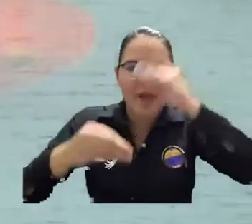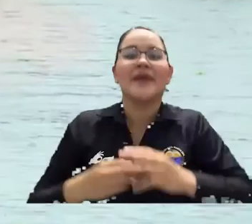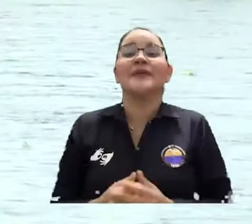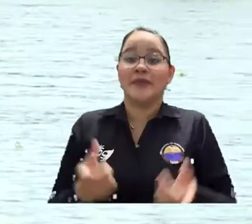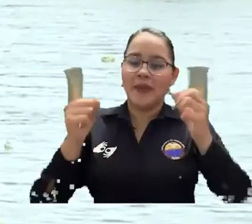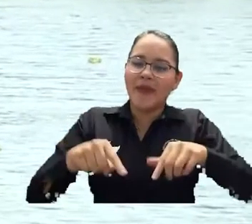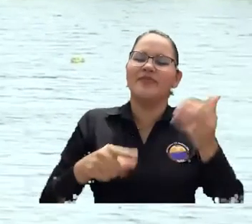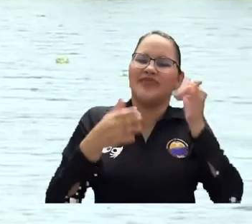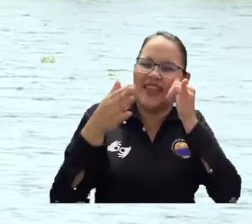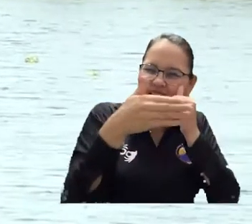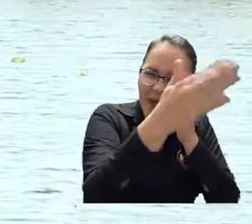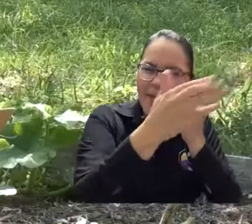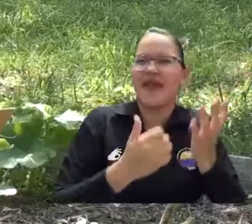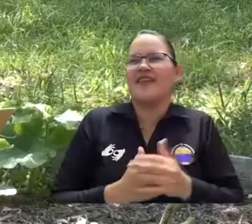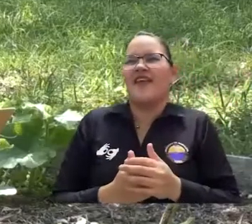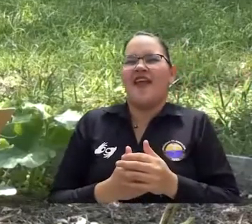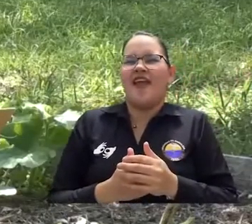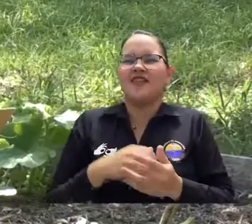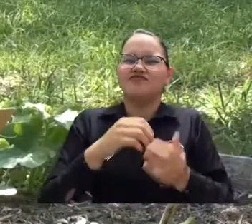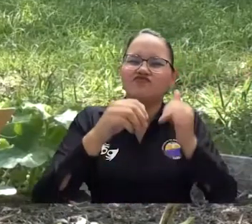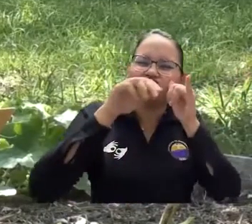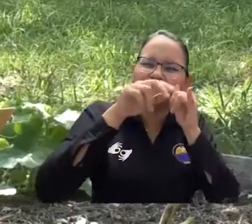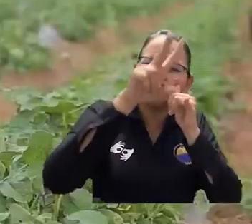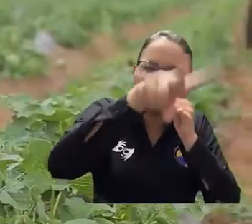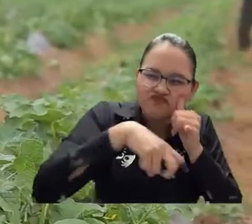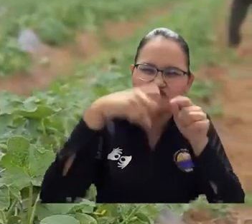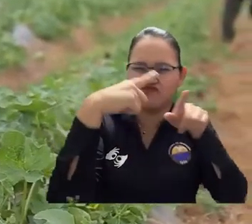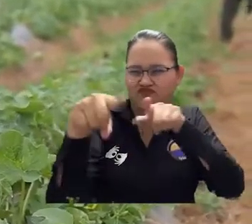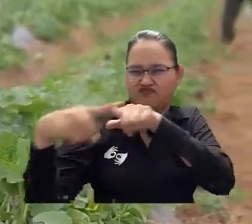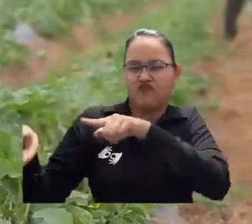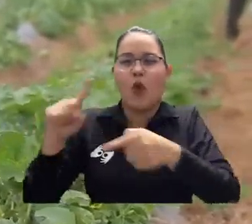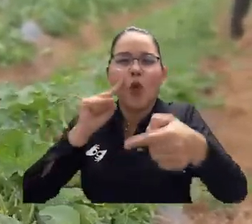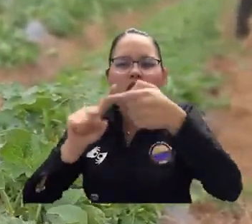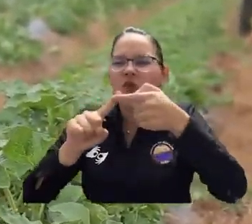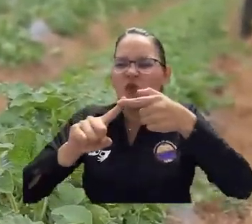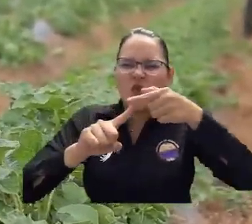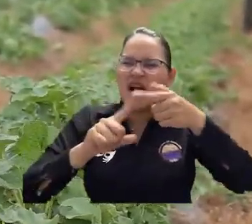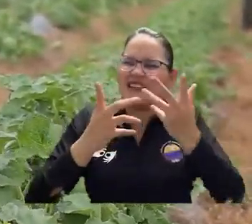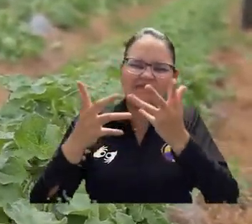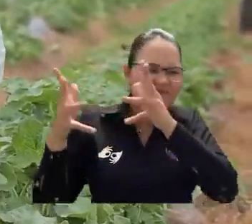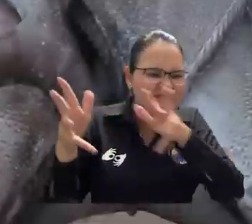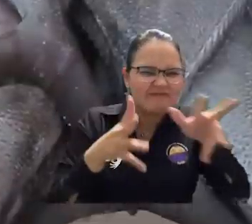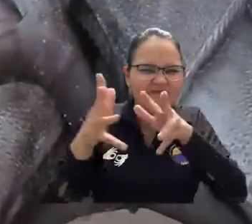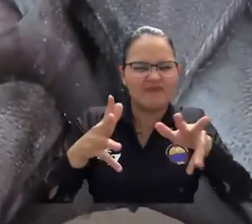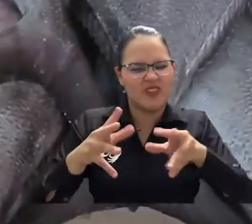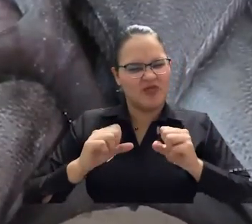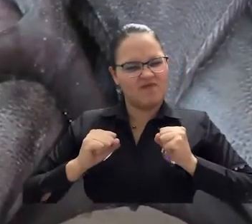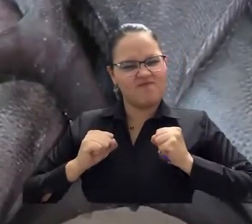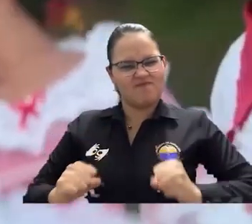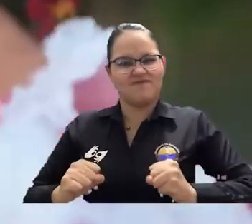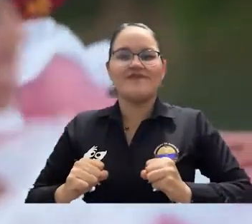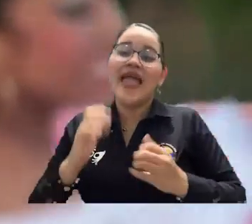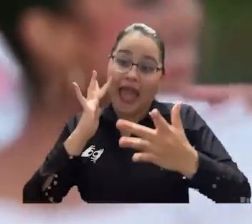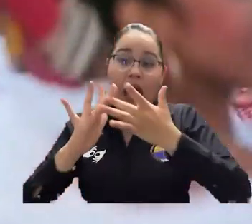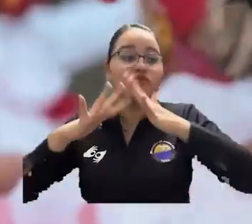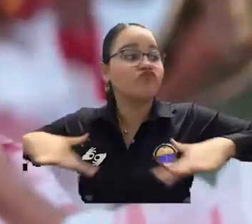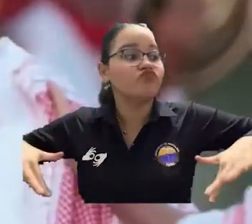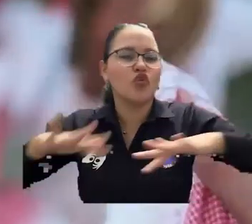fortalecer la vocación pedagógica de las instituciones que está muy ligada al sector agrícola y pesquero